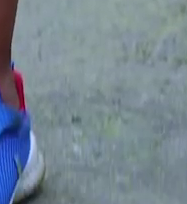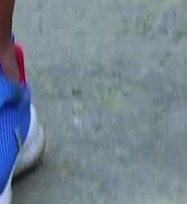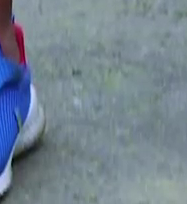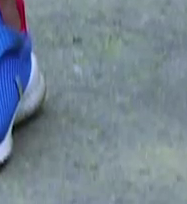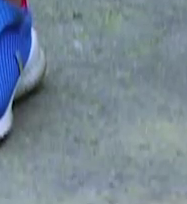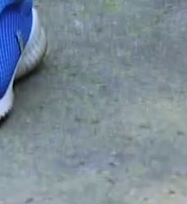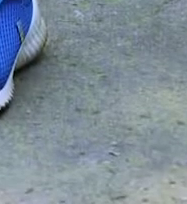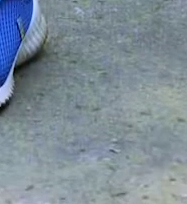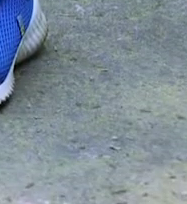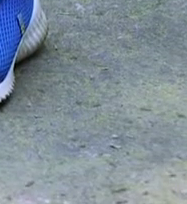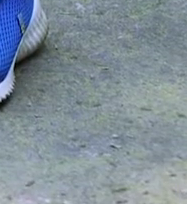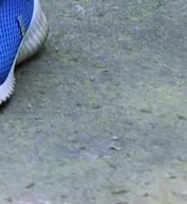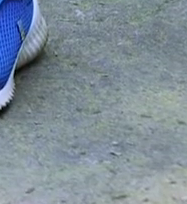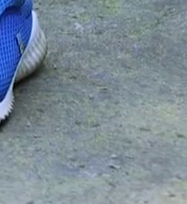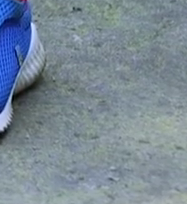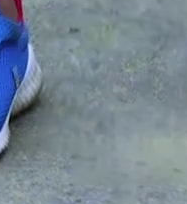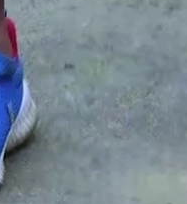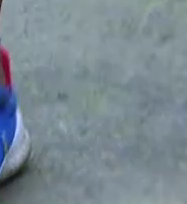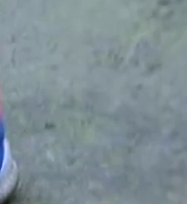respiramos, respira profundo.